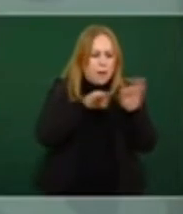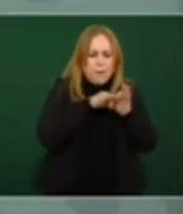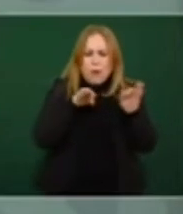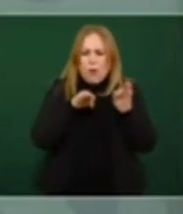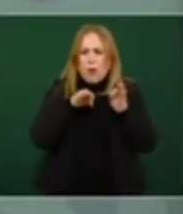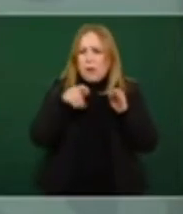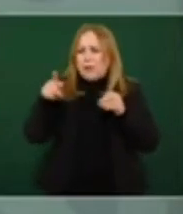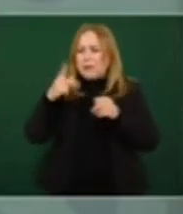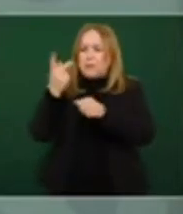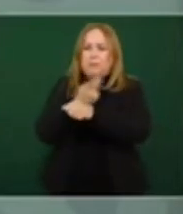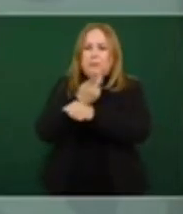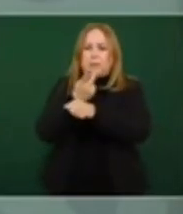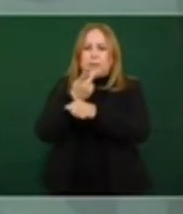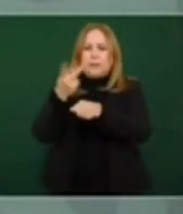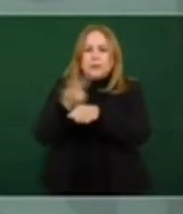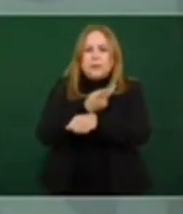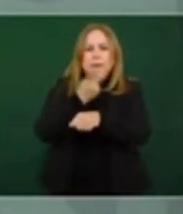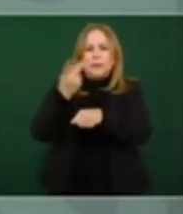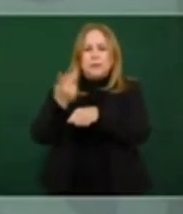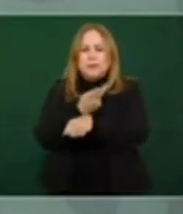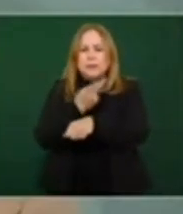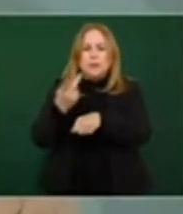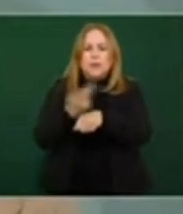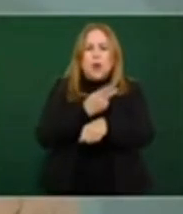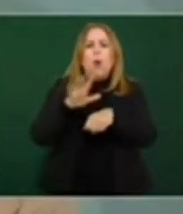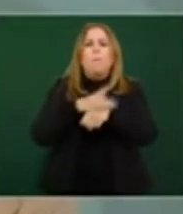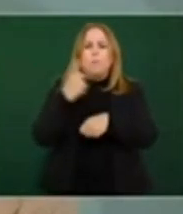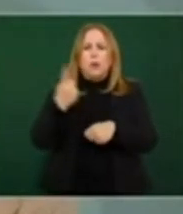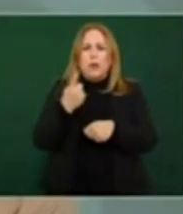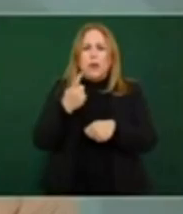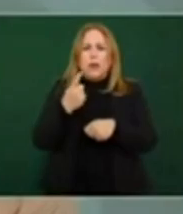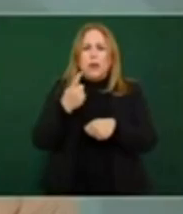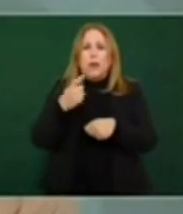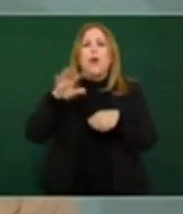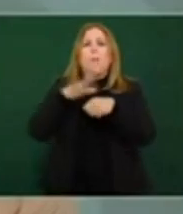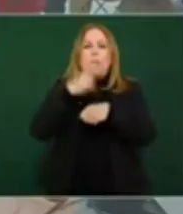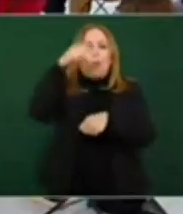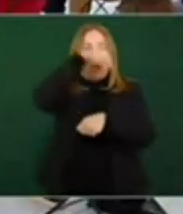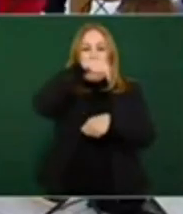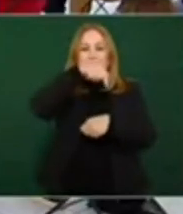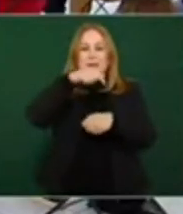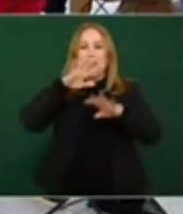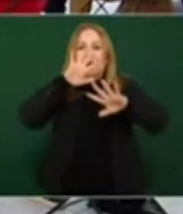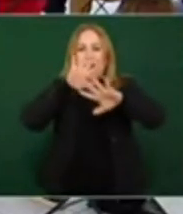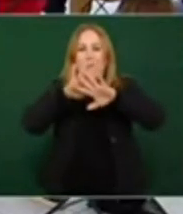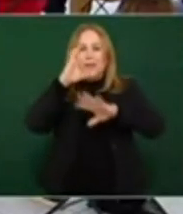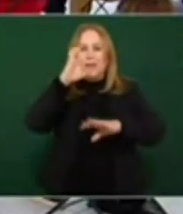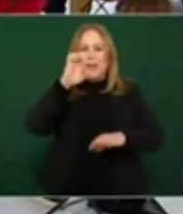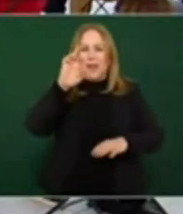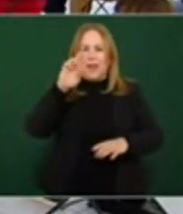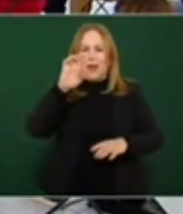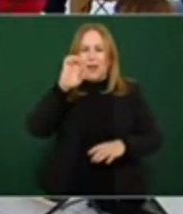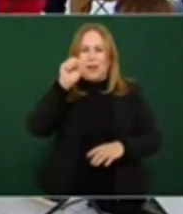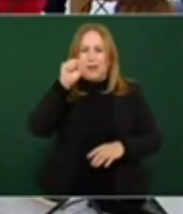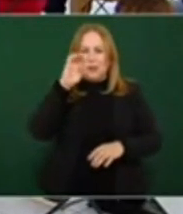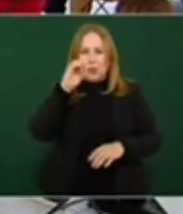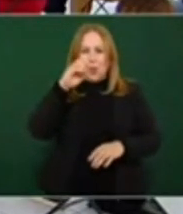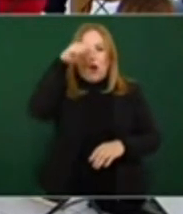esto está surgiendo del interior de uno de los seres esos aquí en Ciudad Juárez. Gracias.